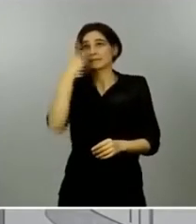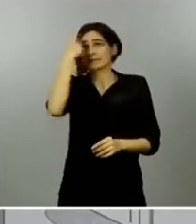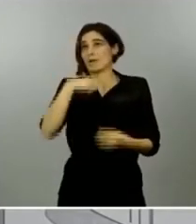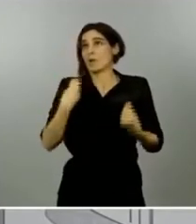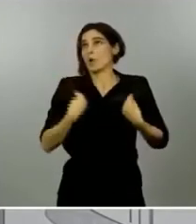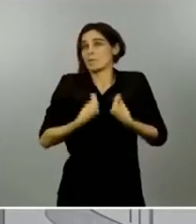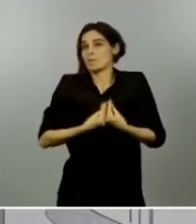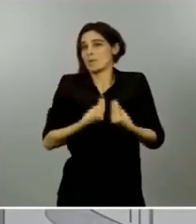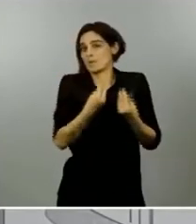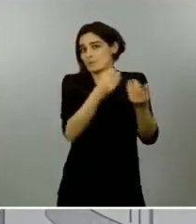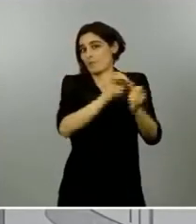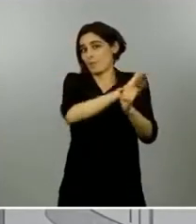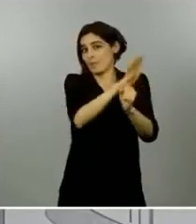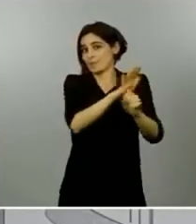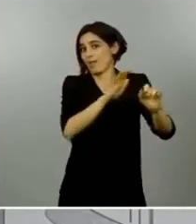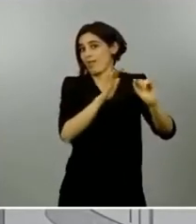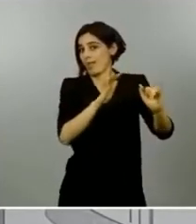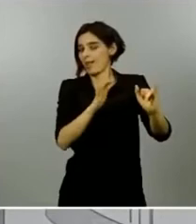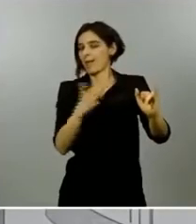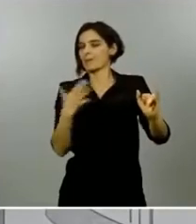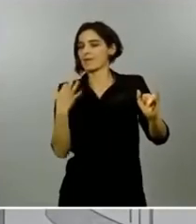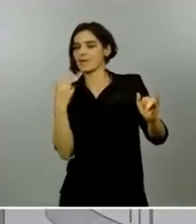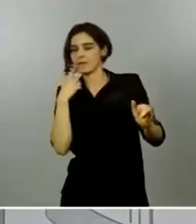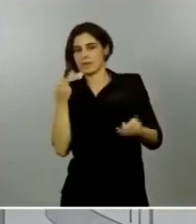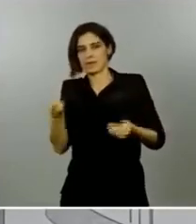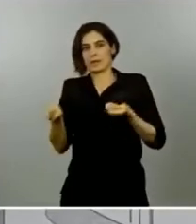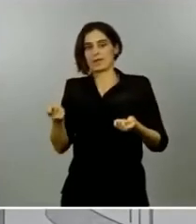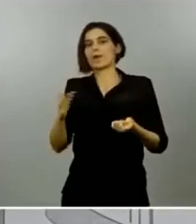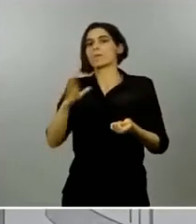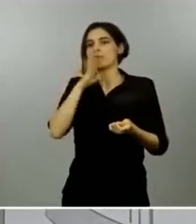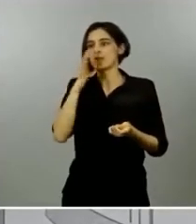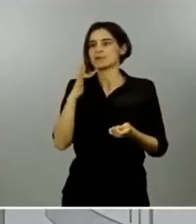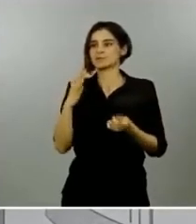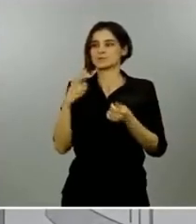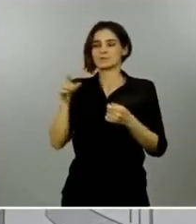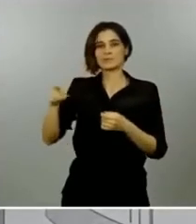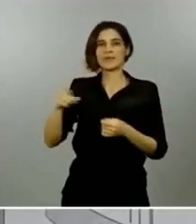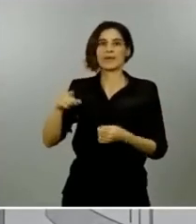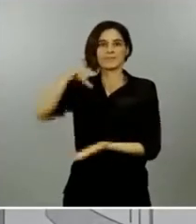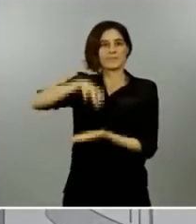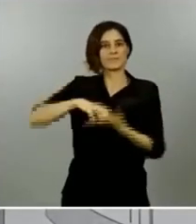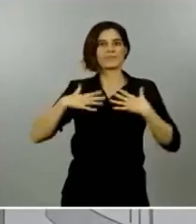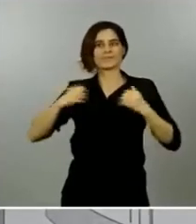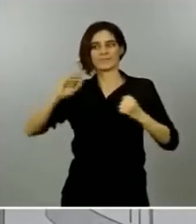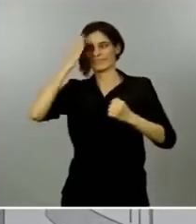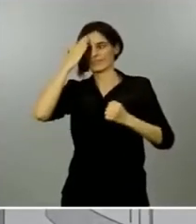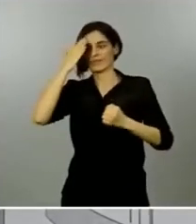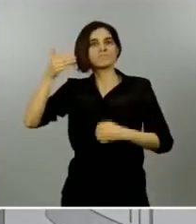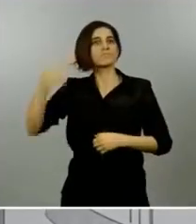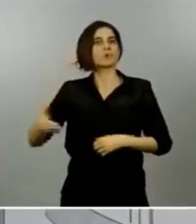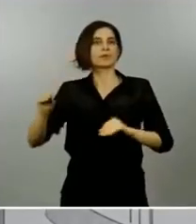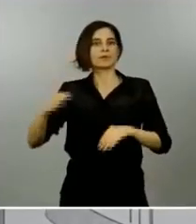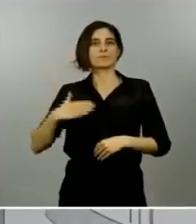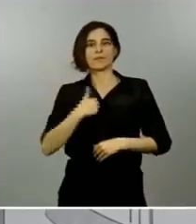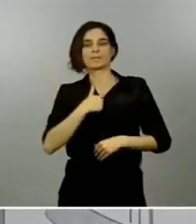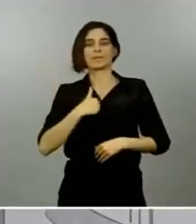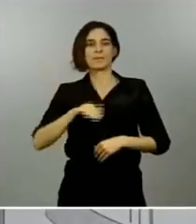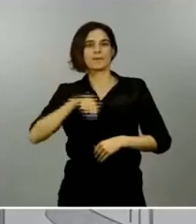primaria para detectar cuanto antes las nuevas infecciones y para rastrear los posibles contagios que hayan generado.